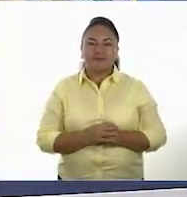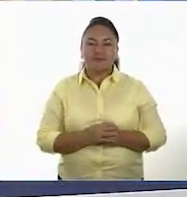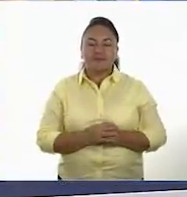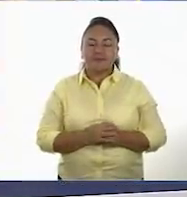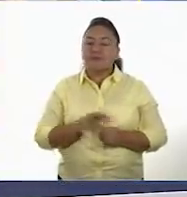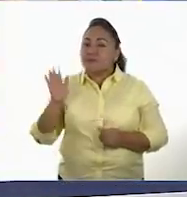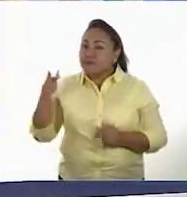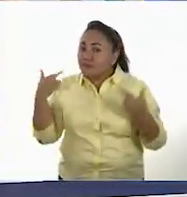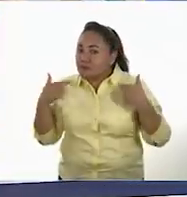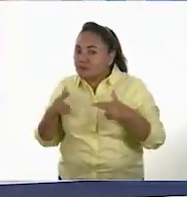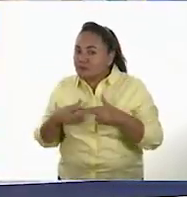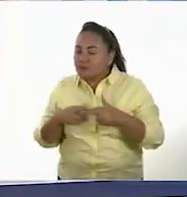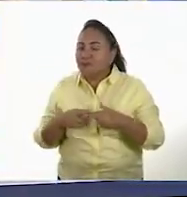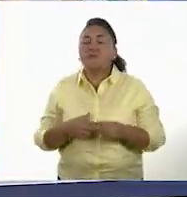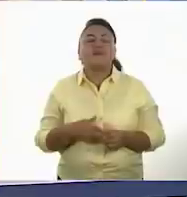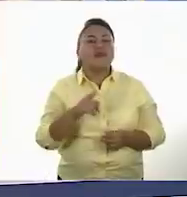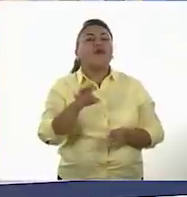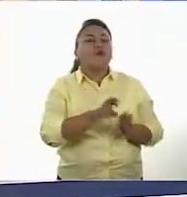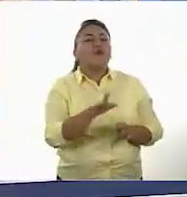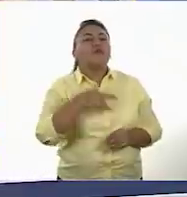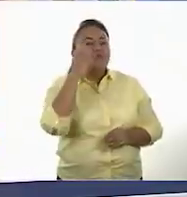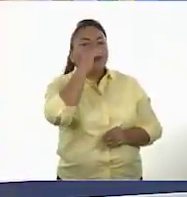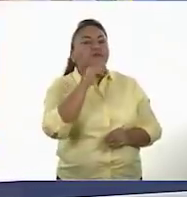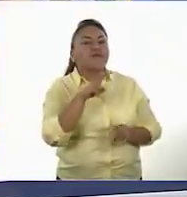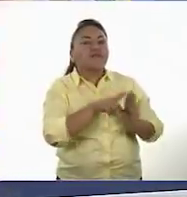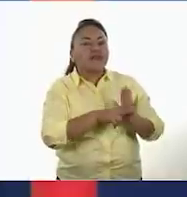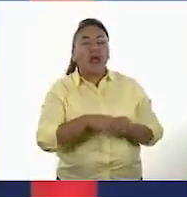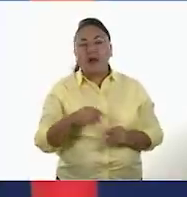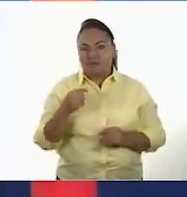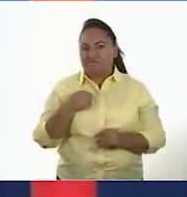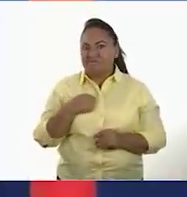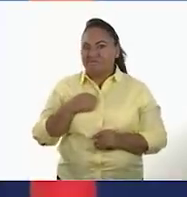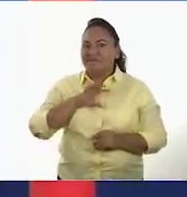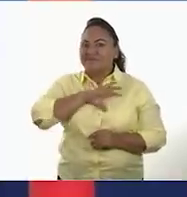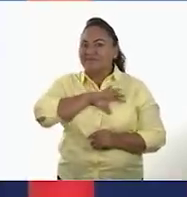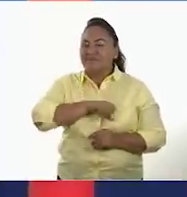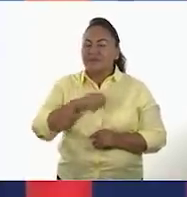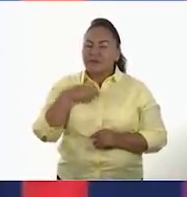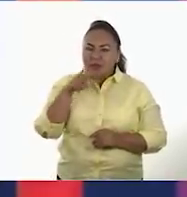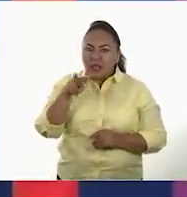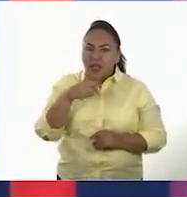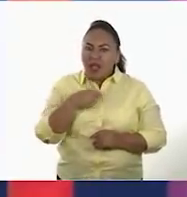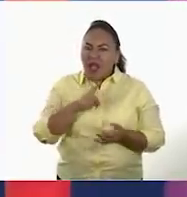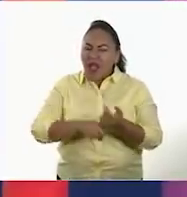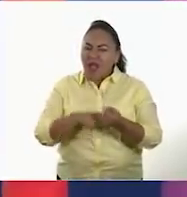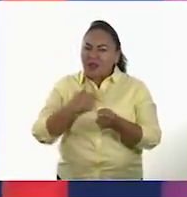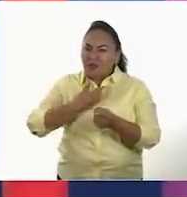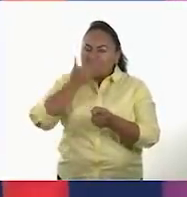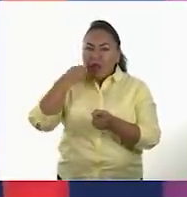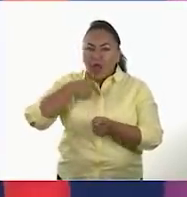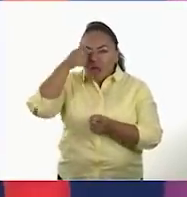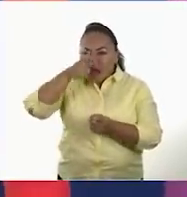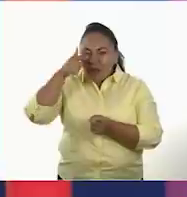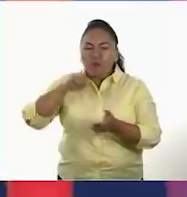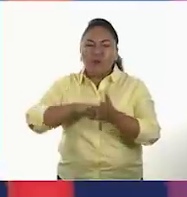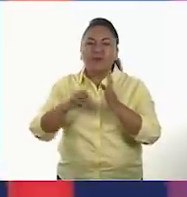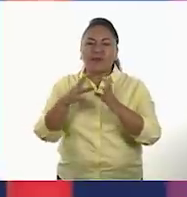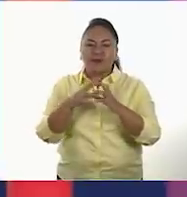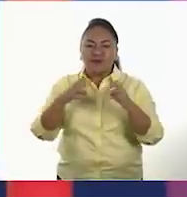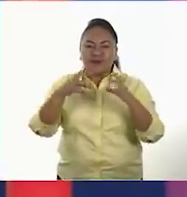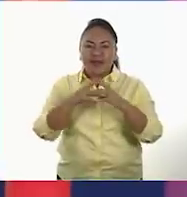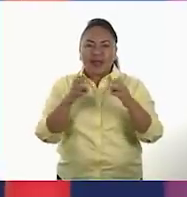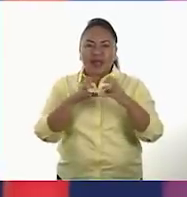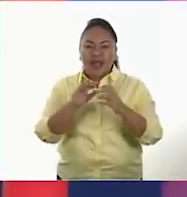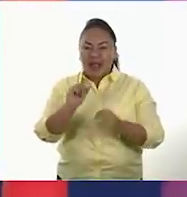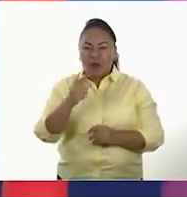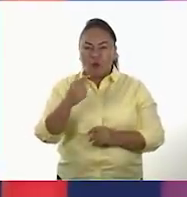Profesor. Ok, ¿qué te pareció el video? Pues a mí me encantó, me dio datos que no tenían ni idea, como por ejemplo lo del algodón y si no